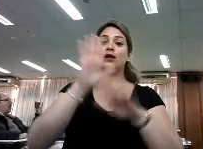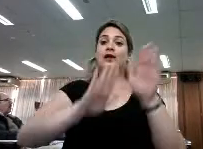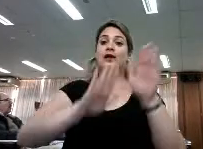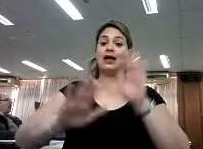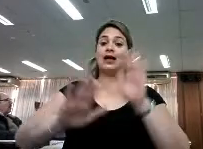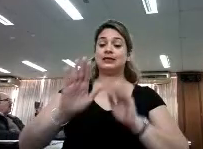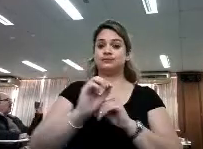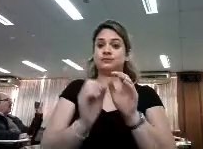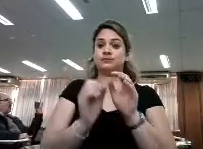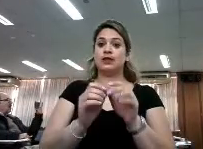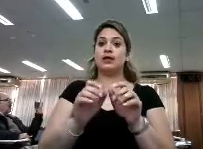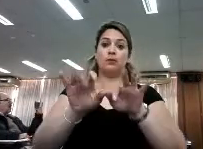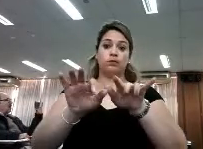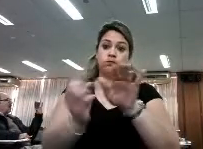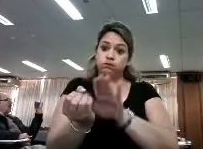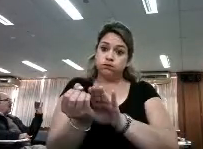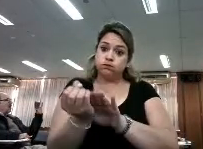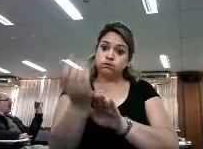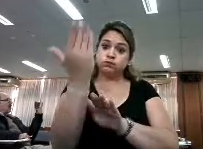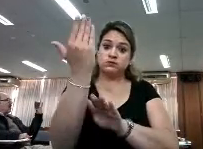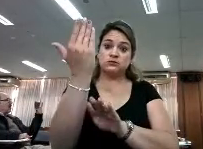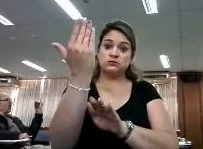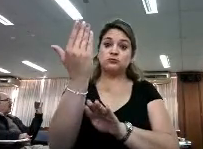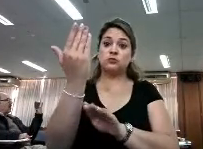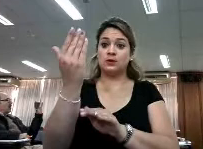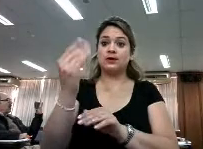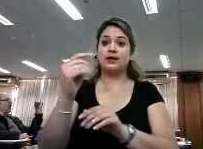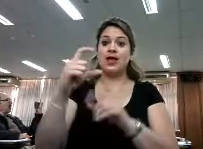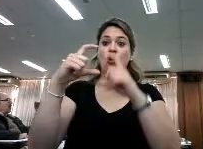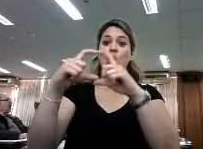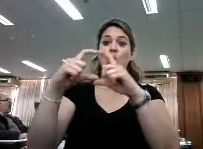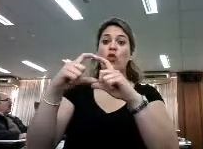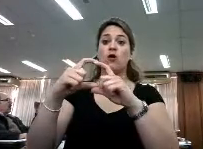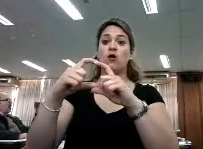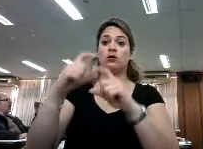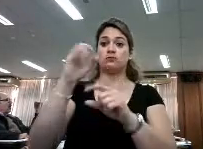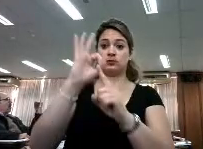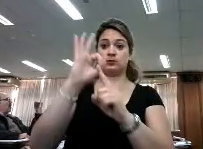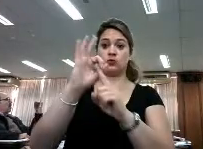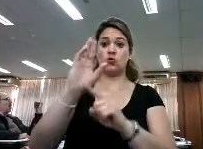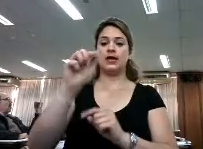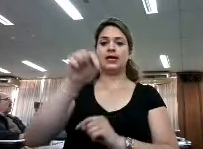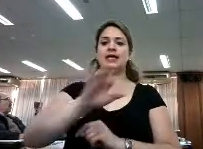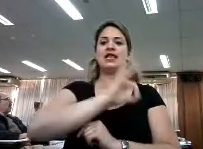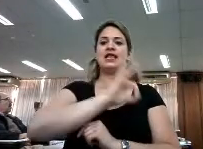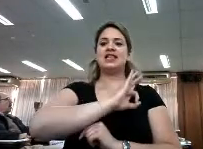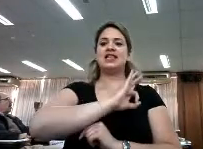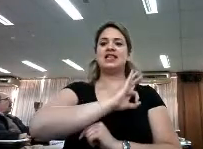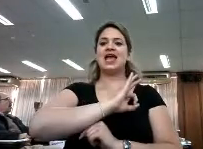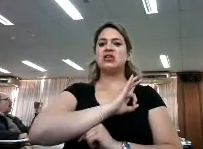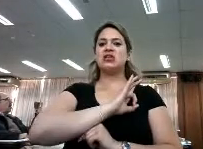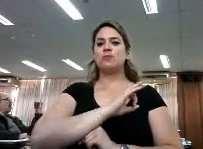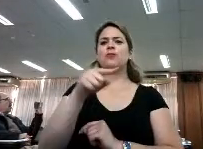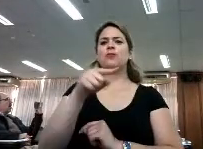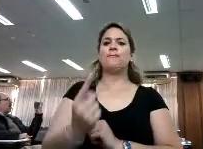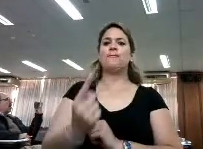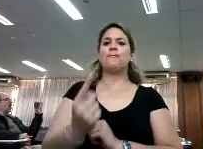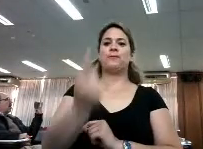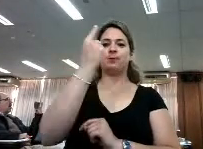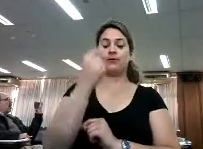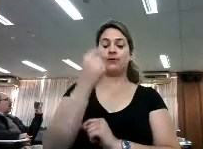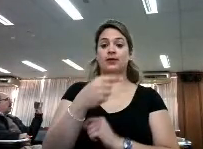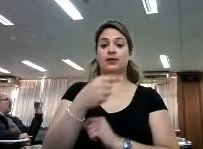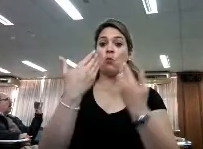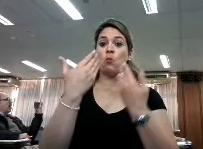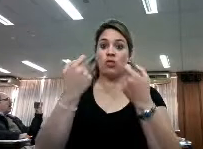sube el archivo a la nube que tiene la municipalidad y en este año fue nuestra primera experiencia de poder entregar